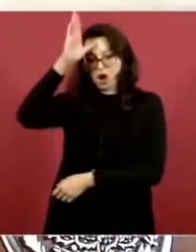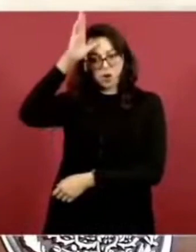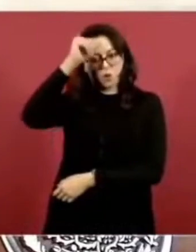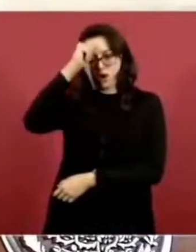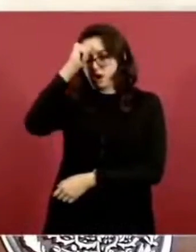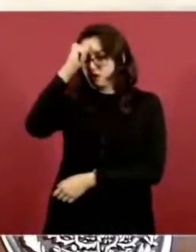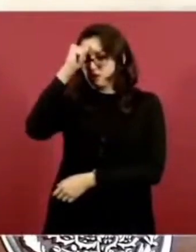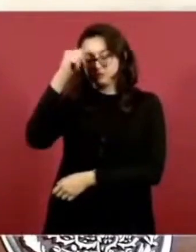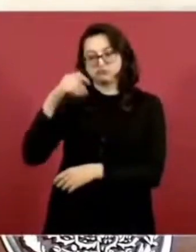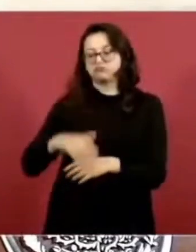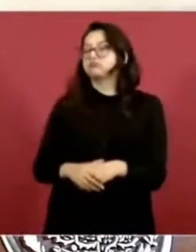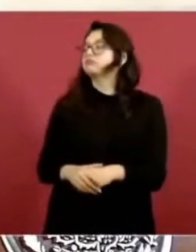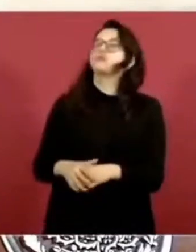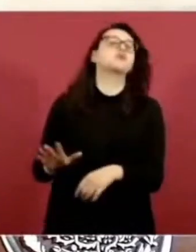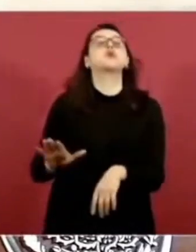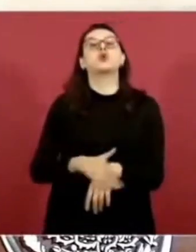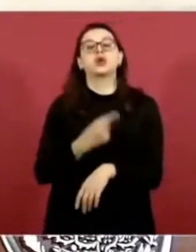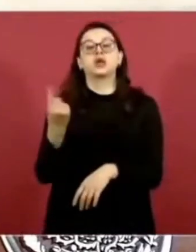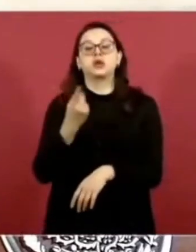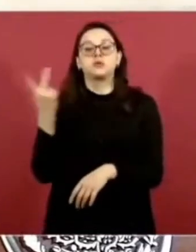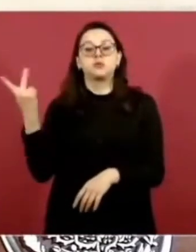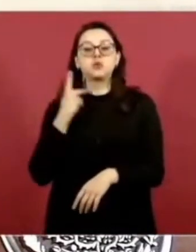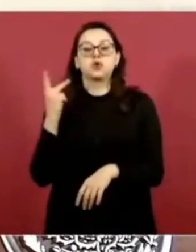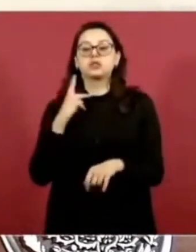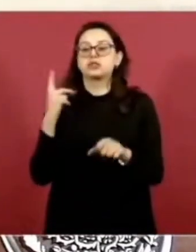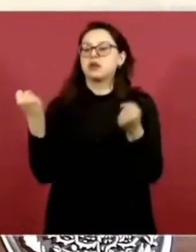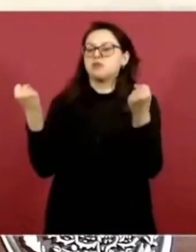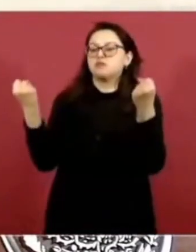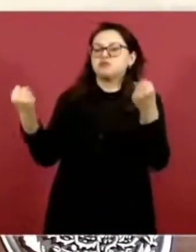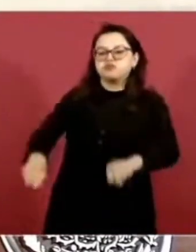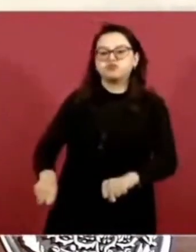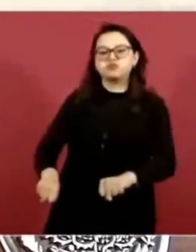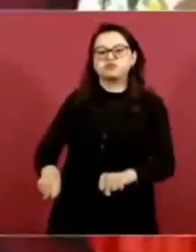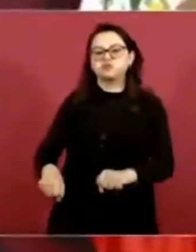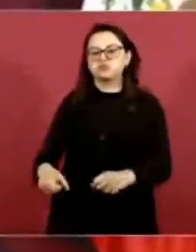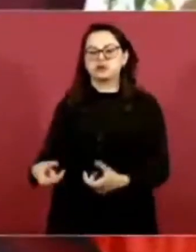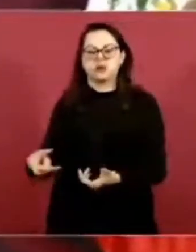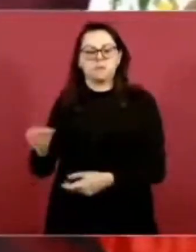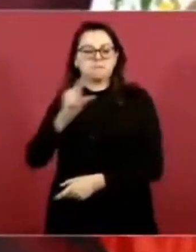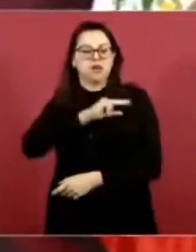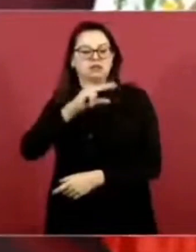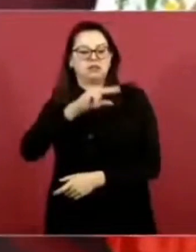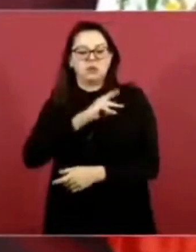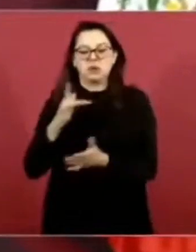autoritaria, privatizadora,